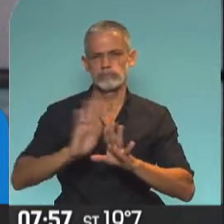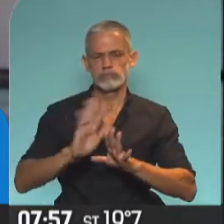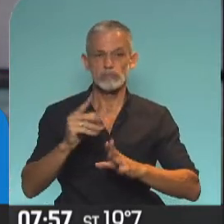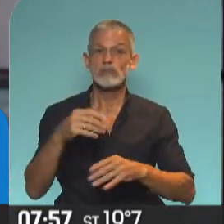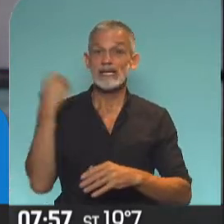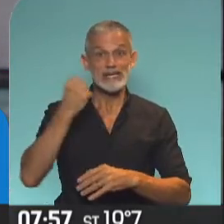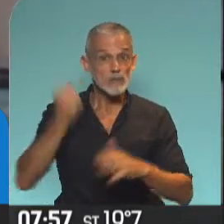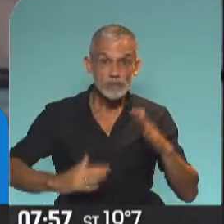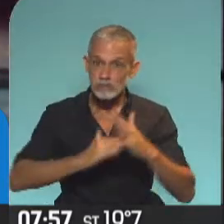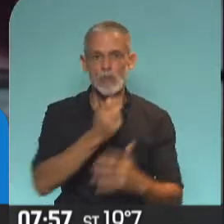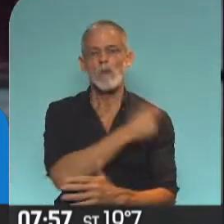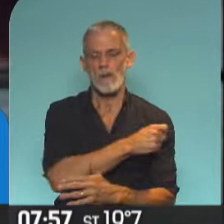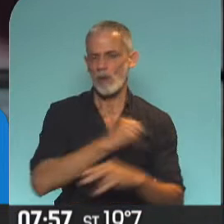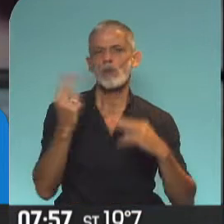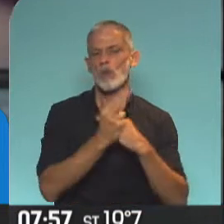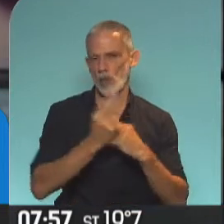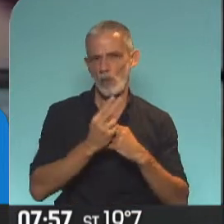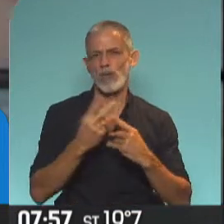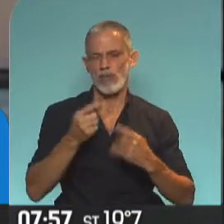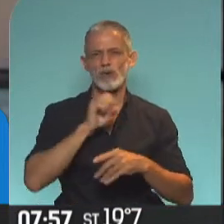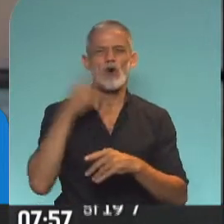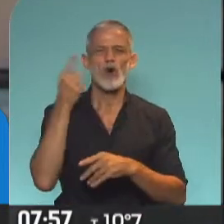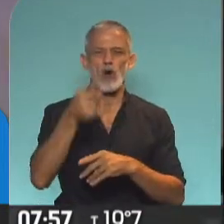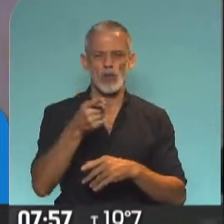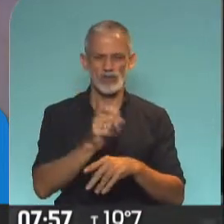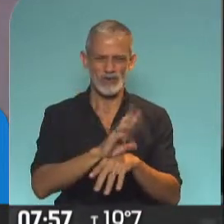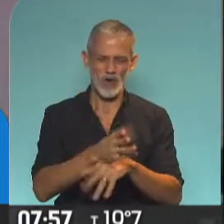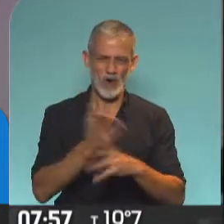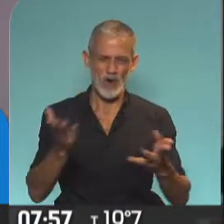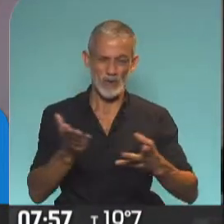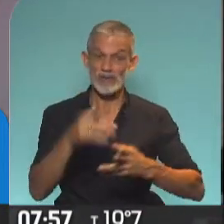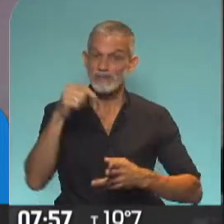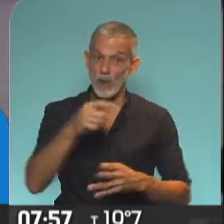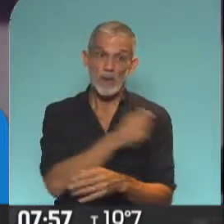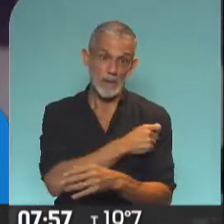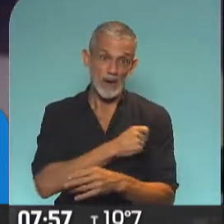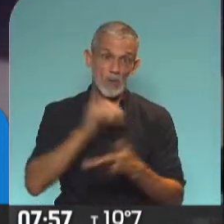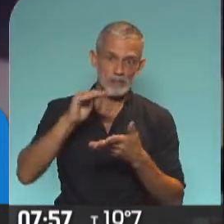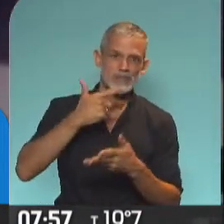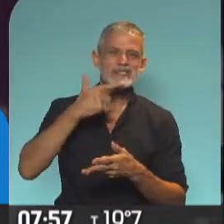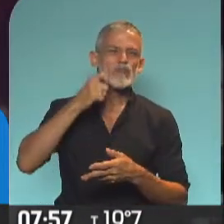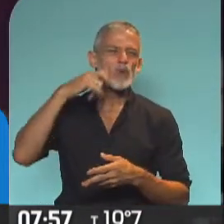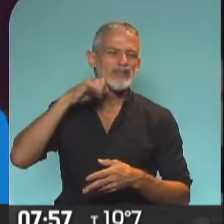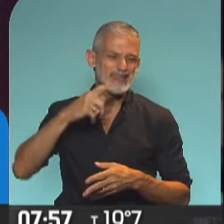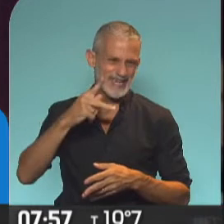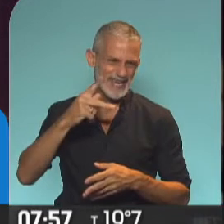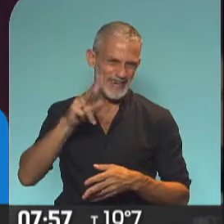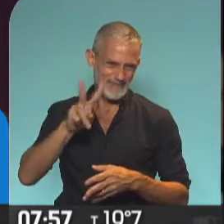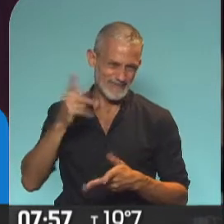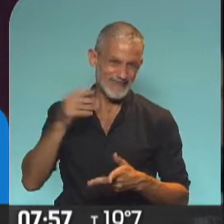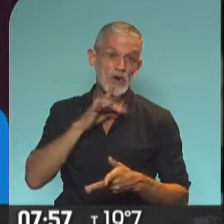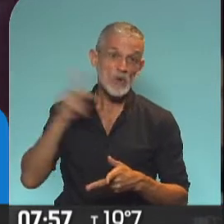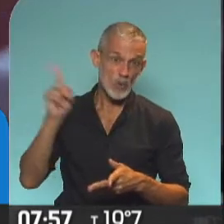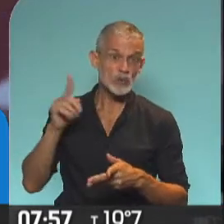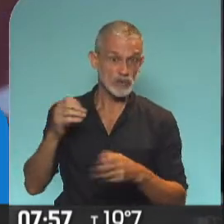nos vacunemos y sigamos cuidándonos contra el COVID. Y saber que hoy tenemos la vacuna Sputnik V, la vacuna rusa, es la autorizada por la